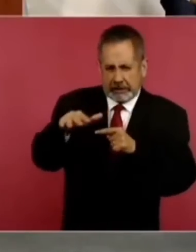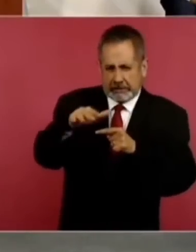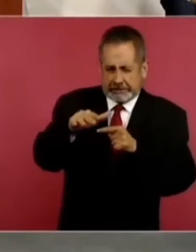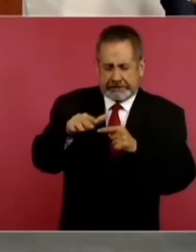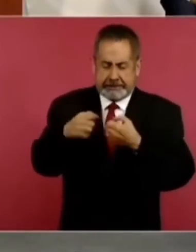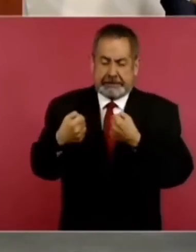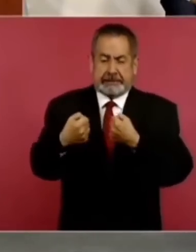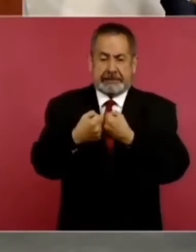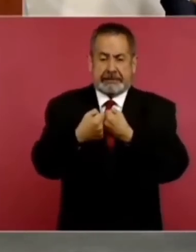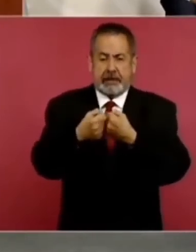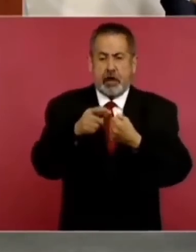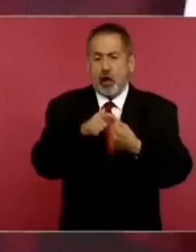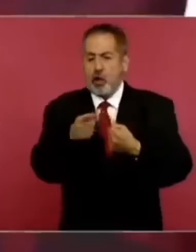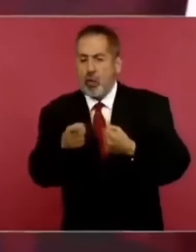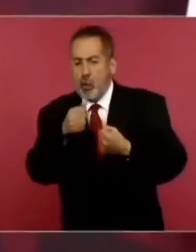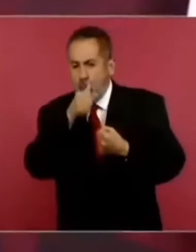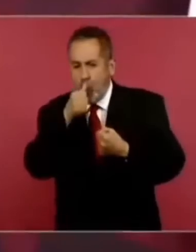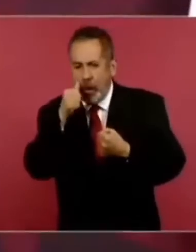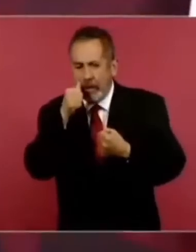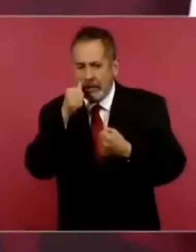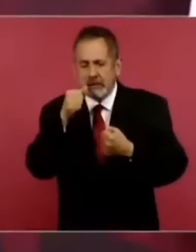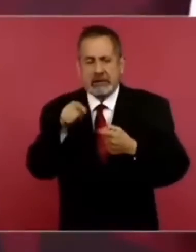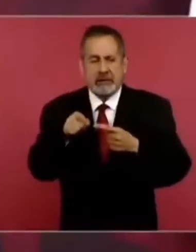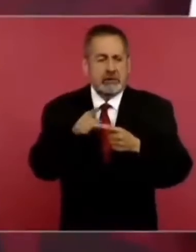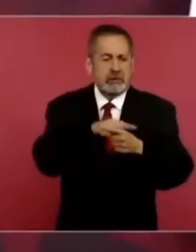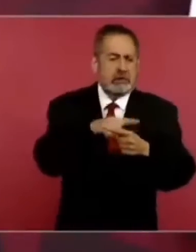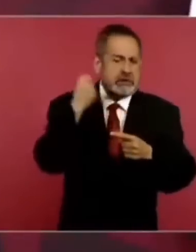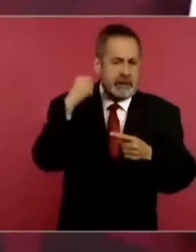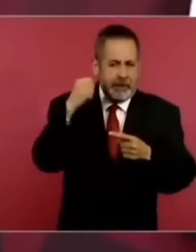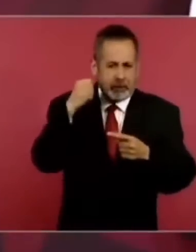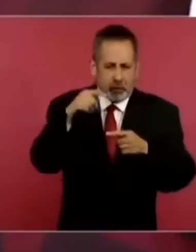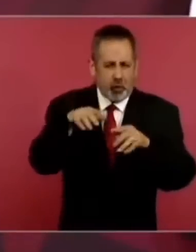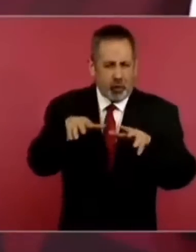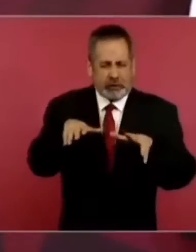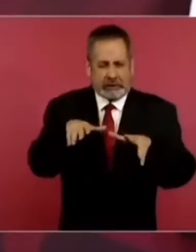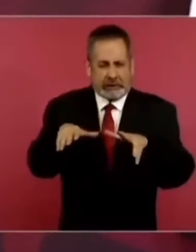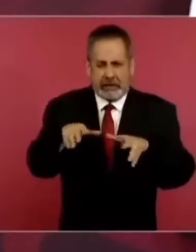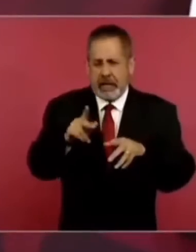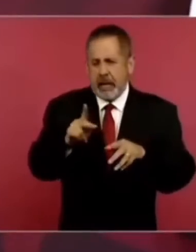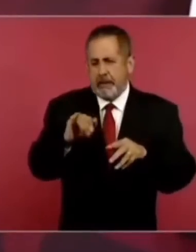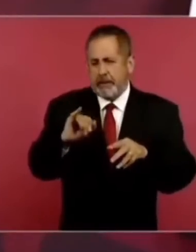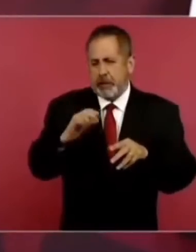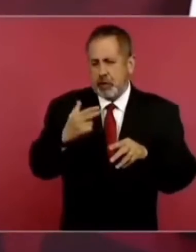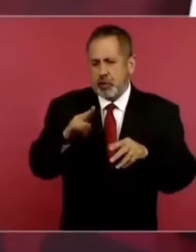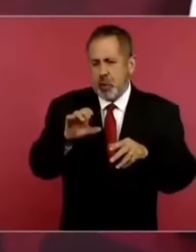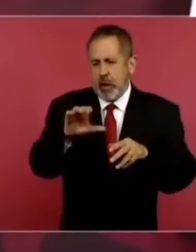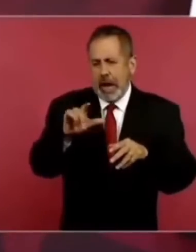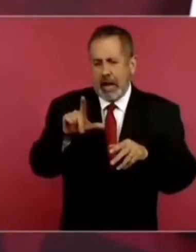limítrofe Juárez con Tabasco, la zona esta de Juárez, Pichocalco,